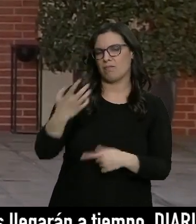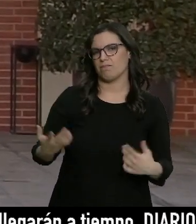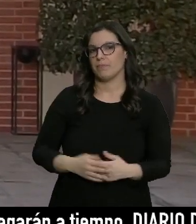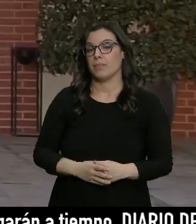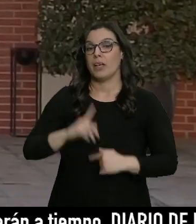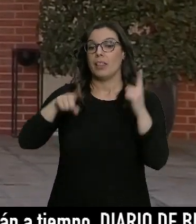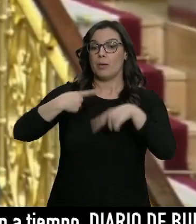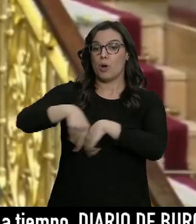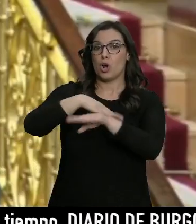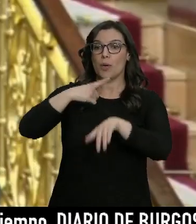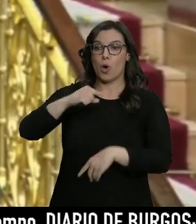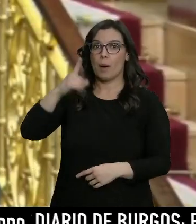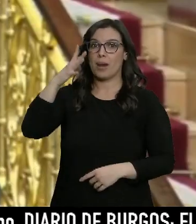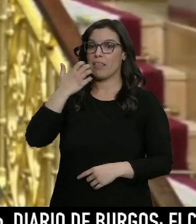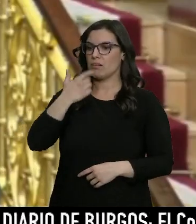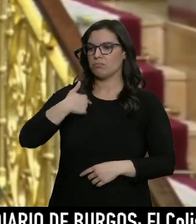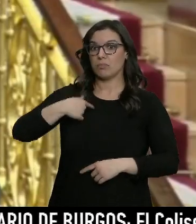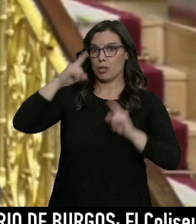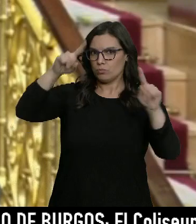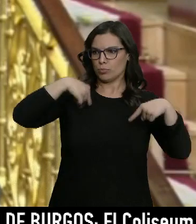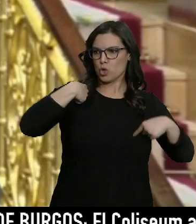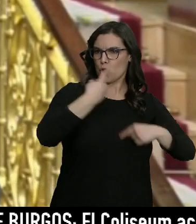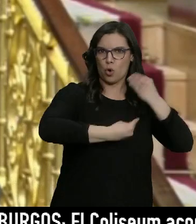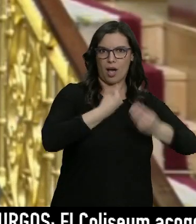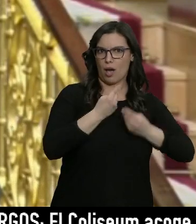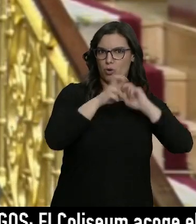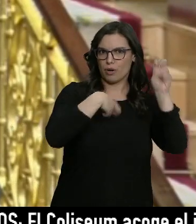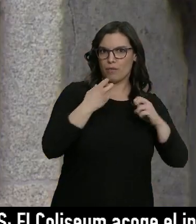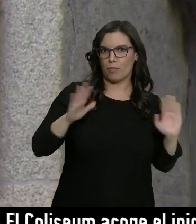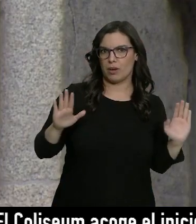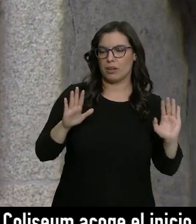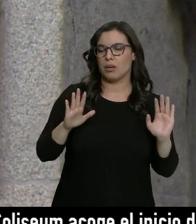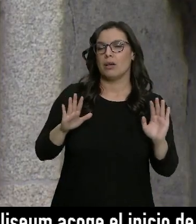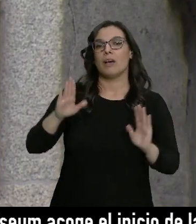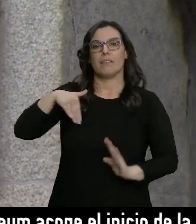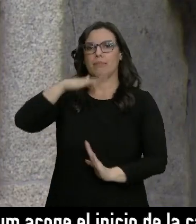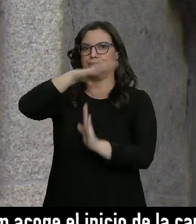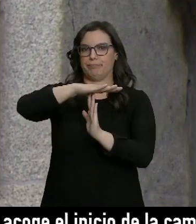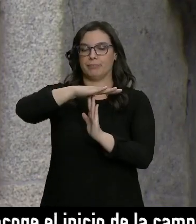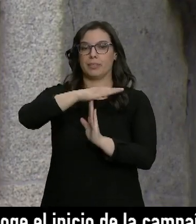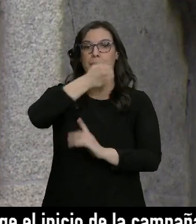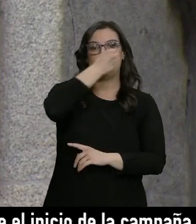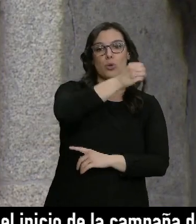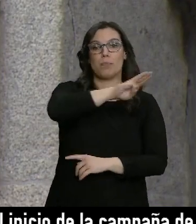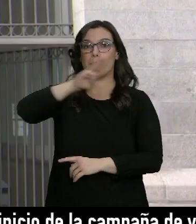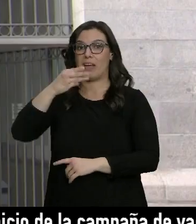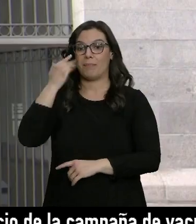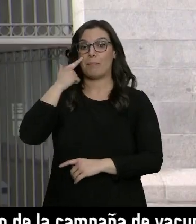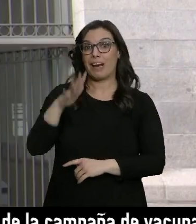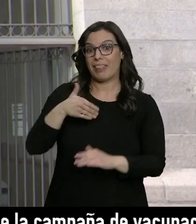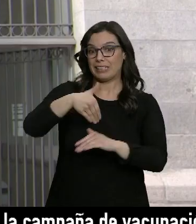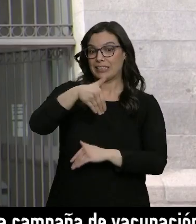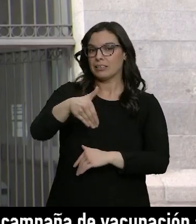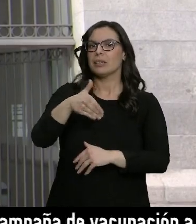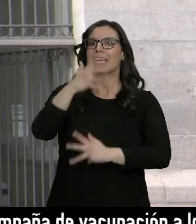amenazar con una reforma sin consenso si el PP no volvía a negociar. Vamos a detener el reloj. PSOE y PP también estarían cerca de pactar la renovación